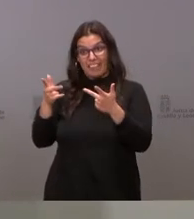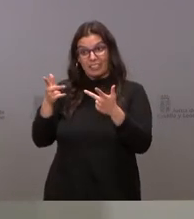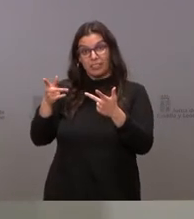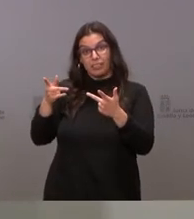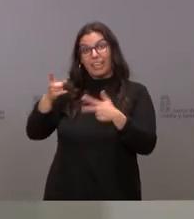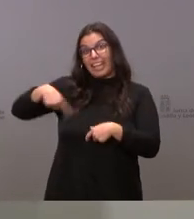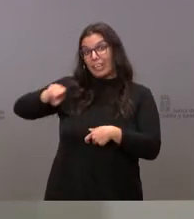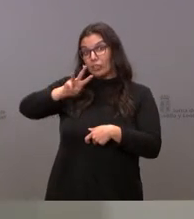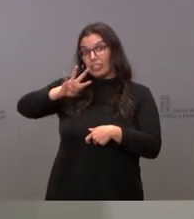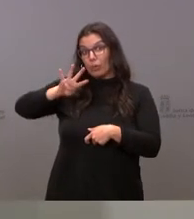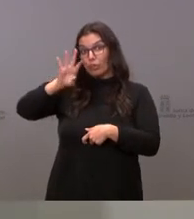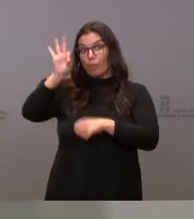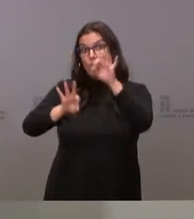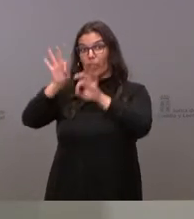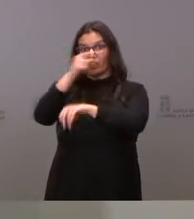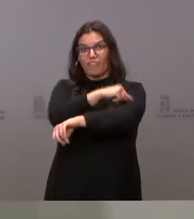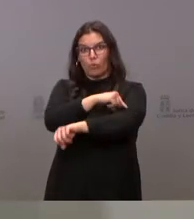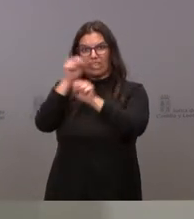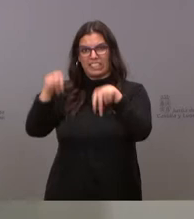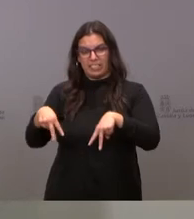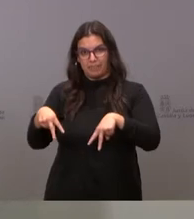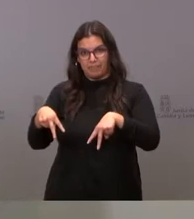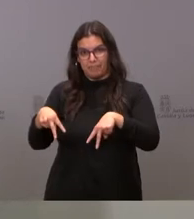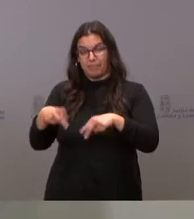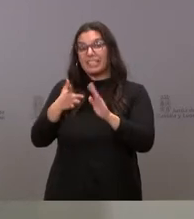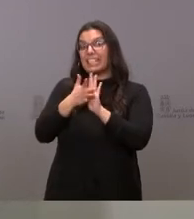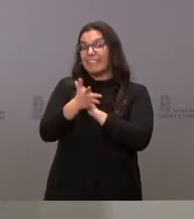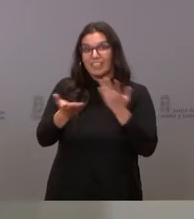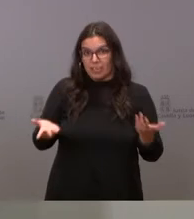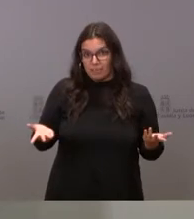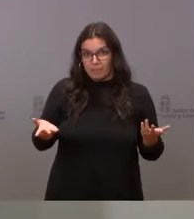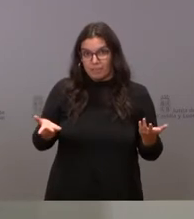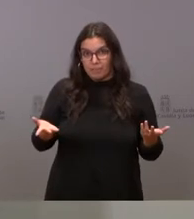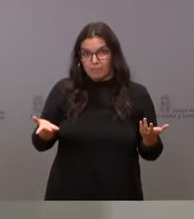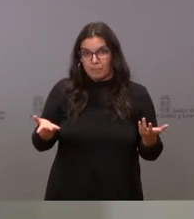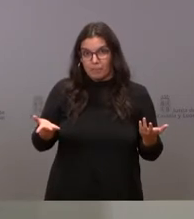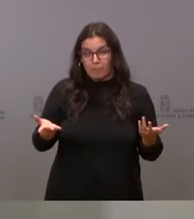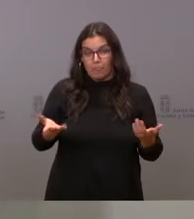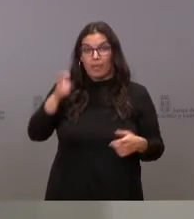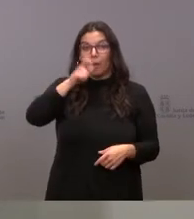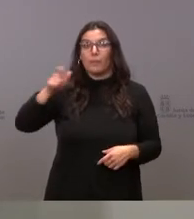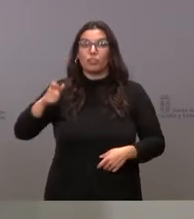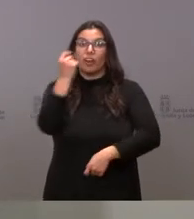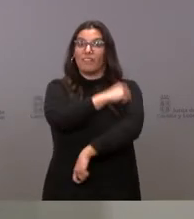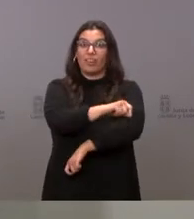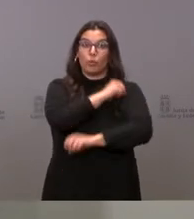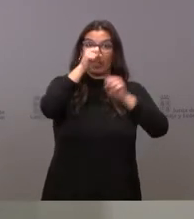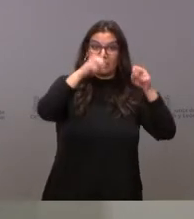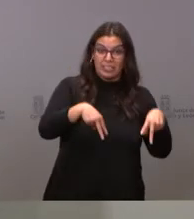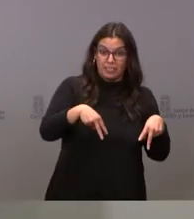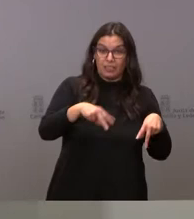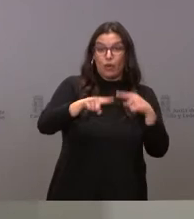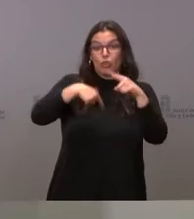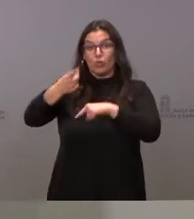están vacunados. ¿Eso qué quiere decir? La frecuencia de no vacunados en las unidades de cuidados intensivos